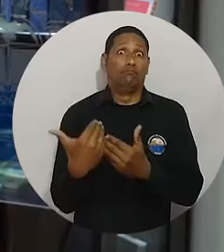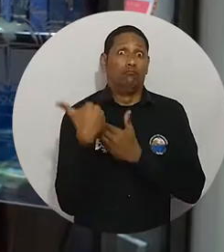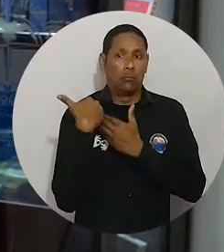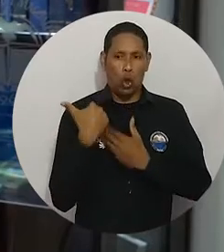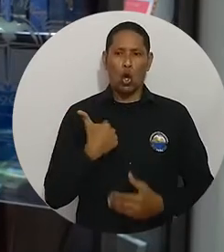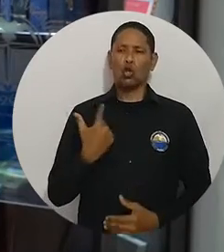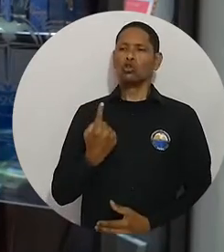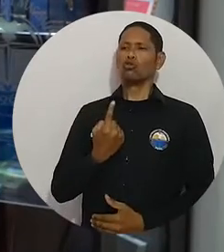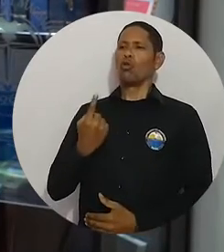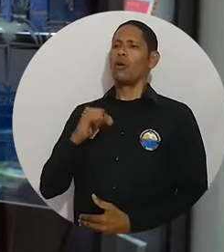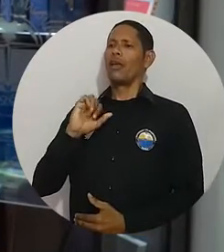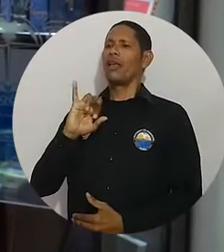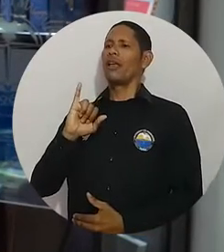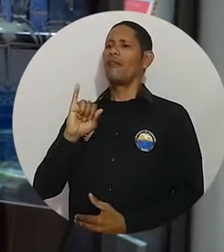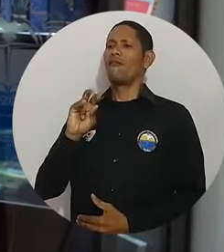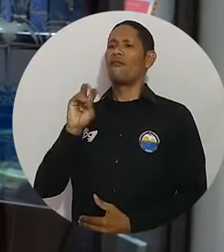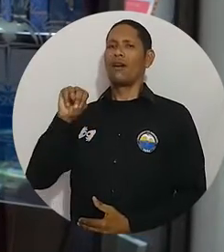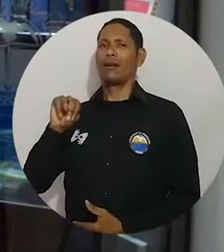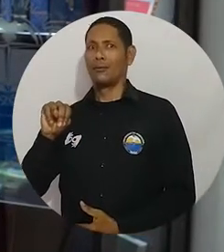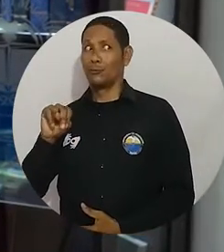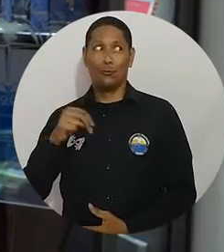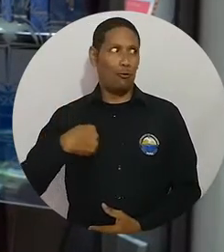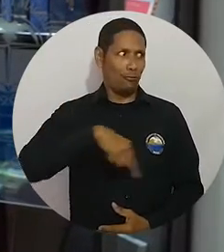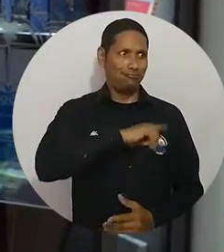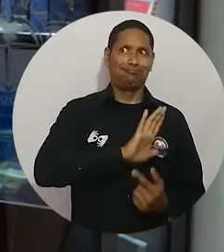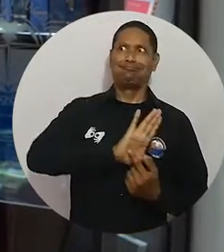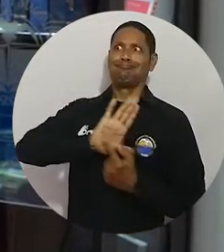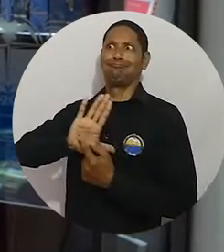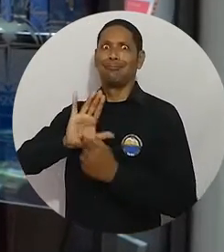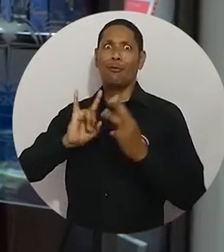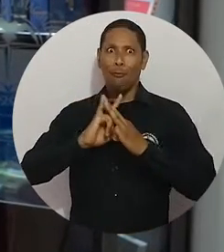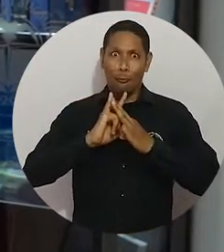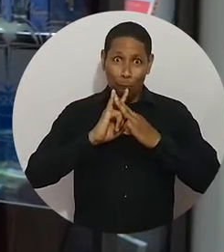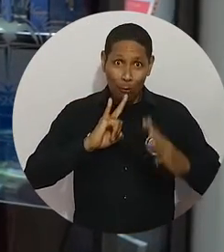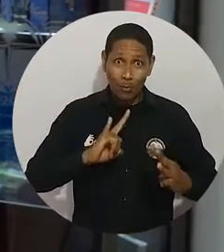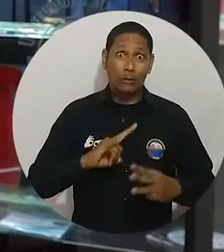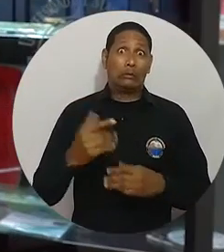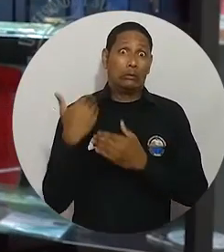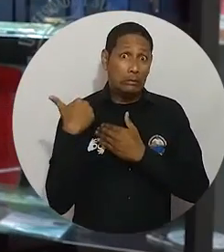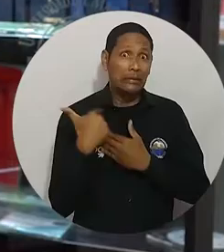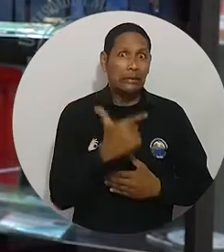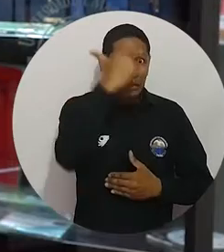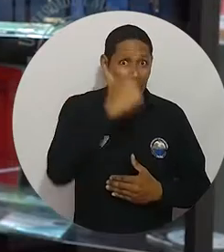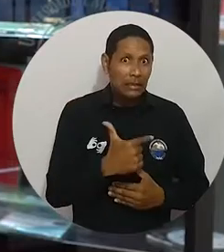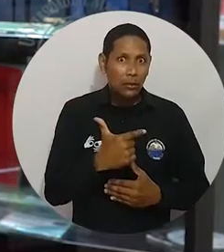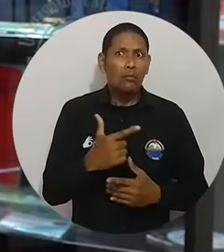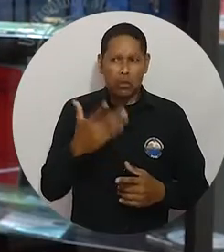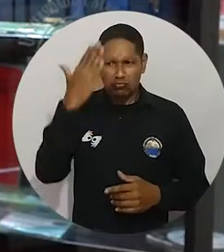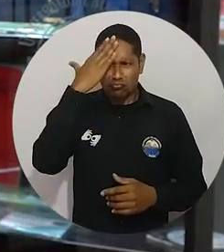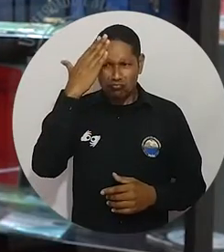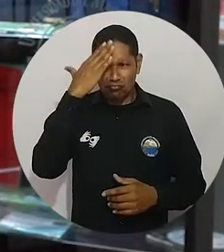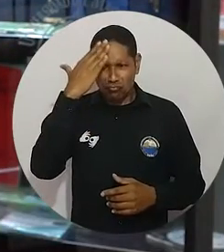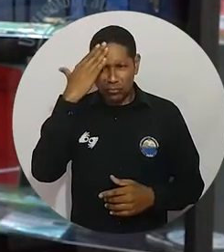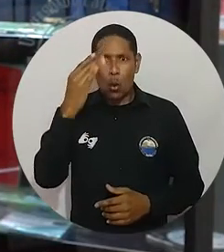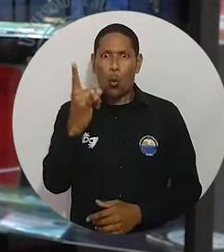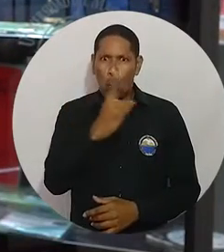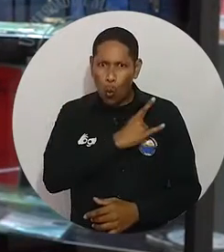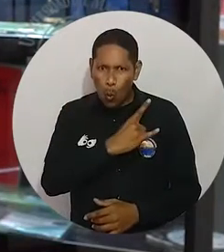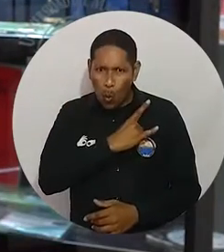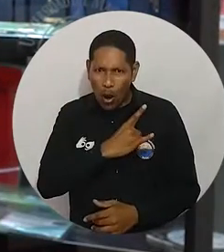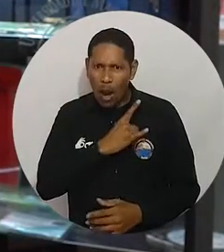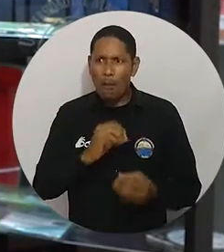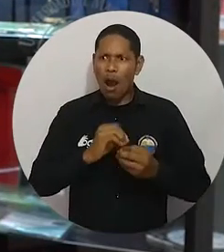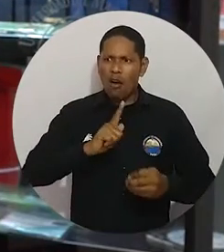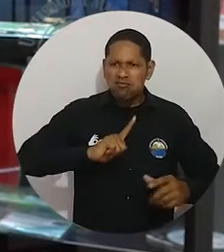responsabilidad no solamente de mi persona como Iván y profesor de la universidad, sino que de la Universidad de Magdalena. Sé que es una gran responsabilidad, pero creo que la universidad